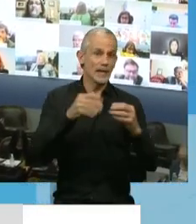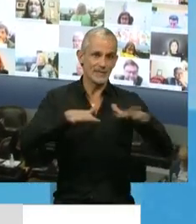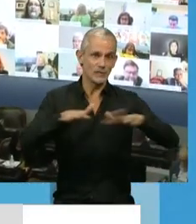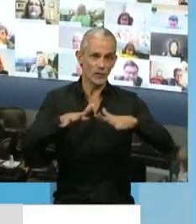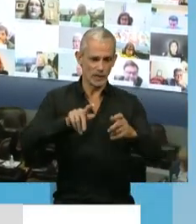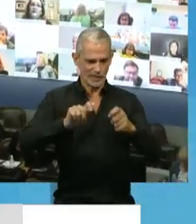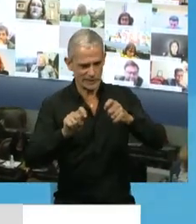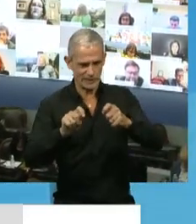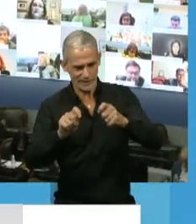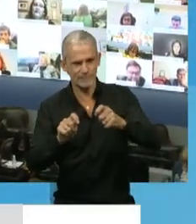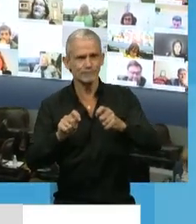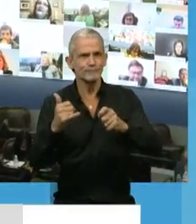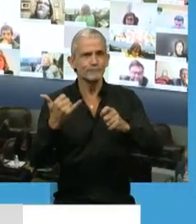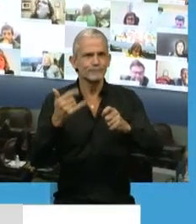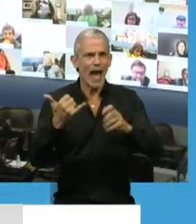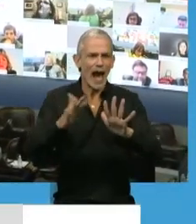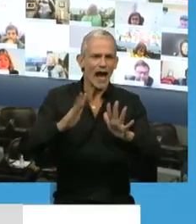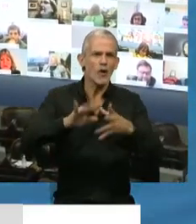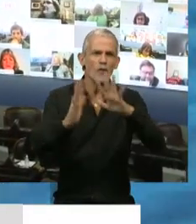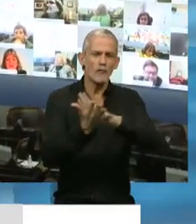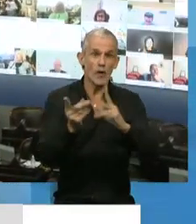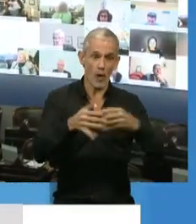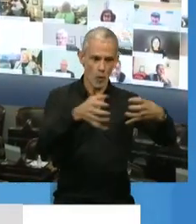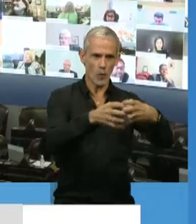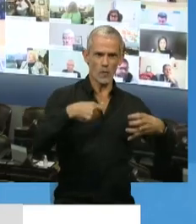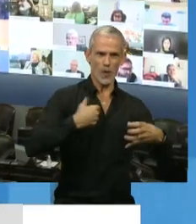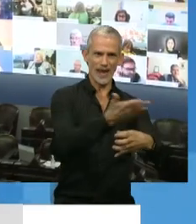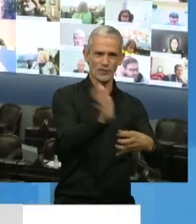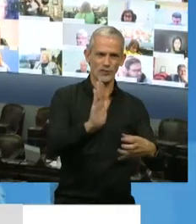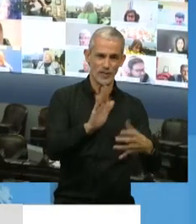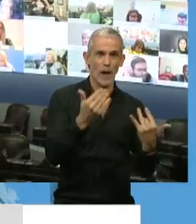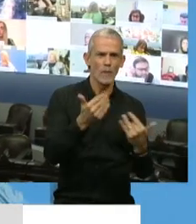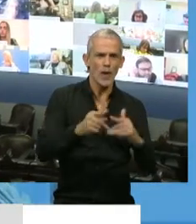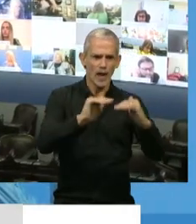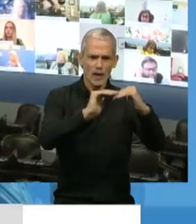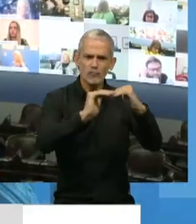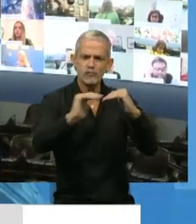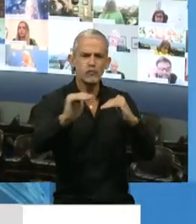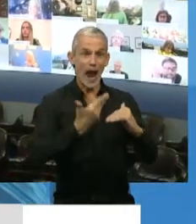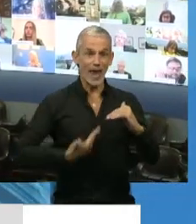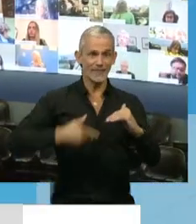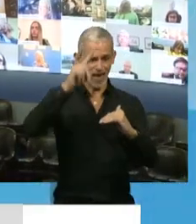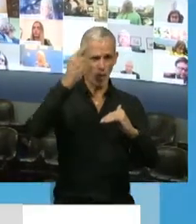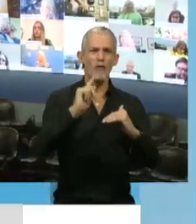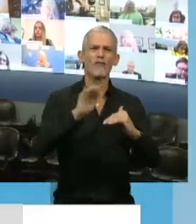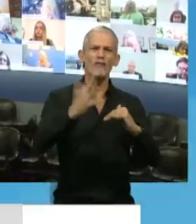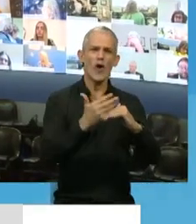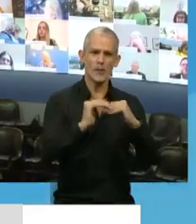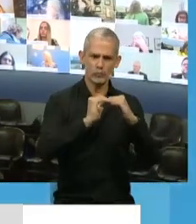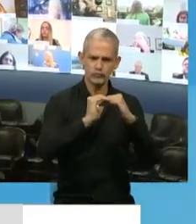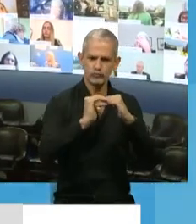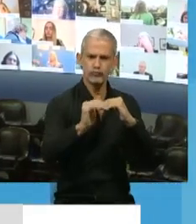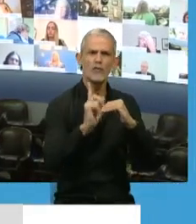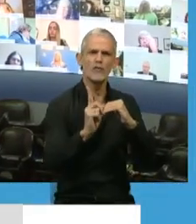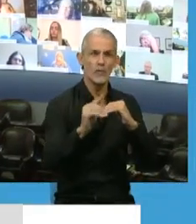críticas son atajadas de determinada manera por un sector de la sociedad, son sostenidas por el Estado de determinada manera, pero terminan